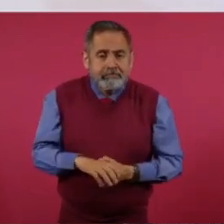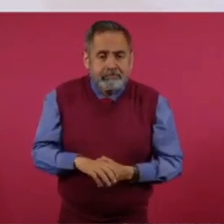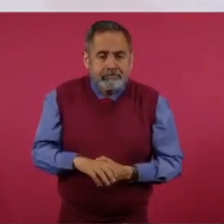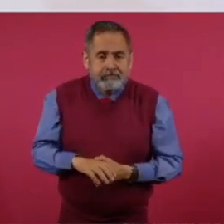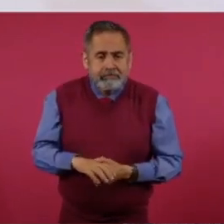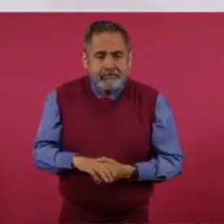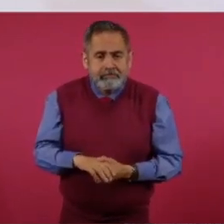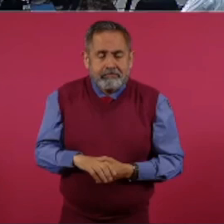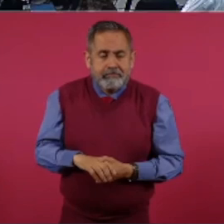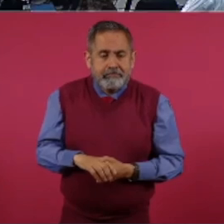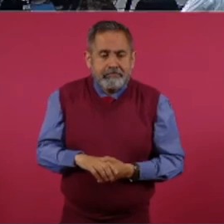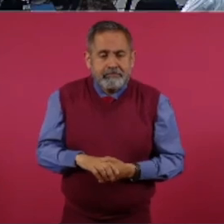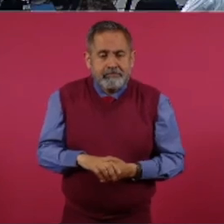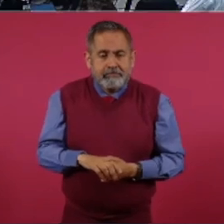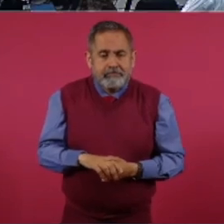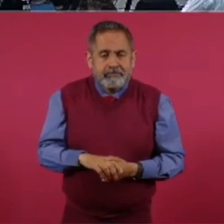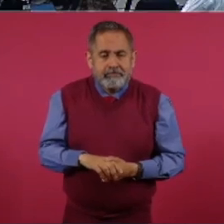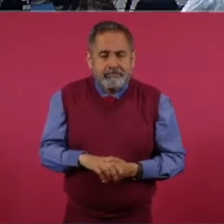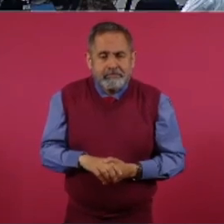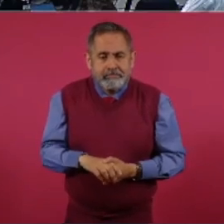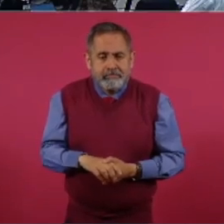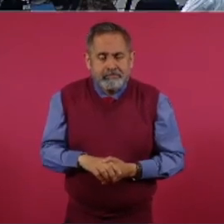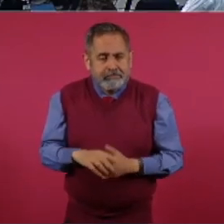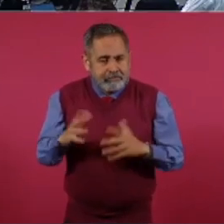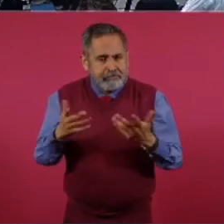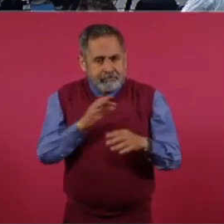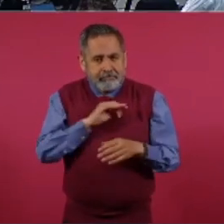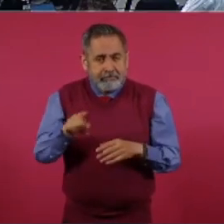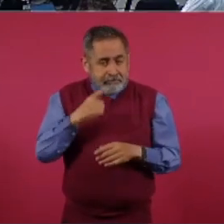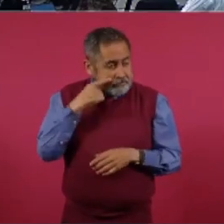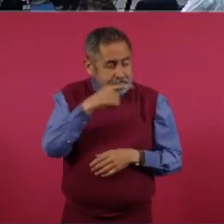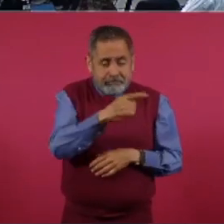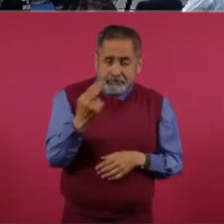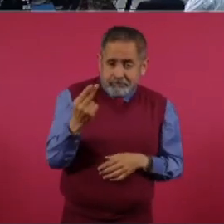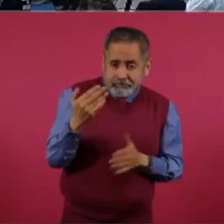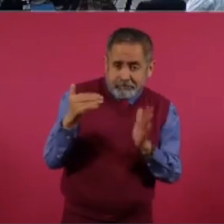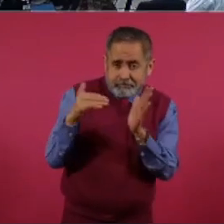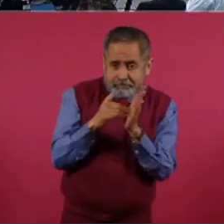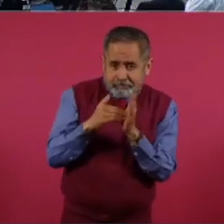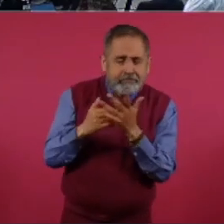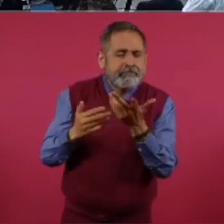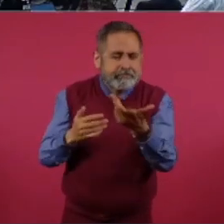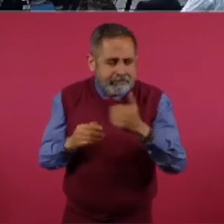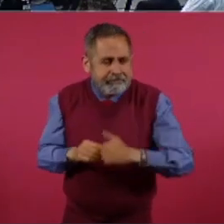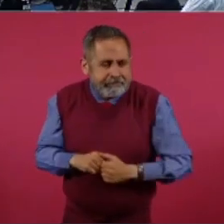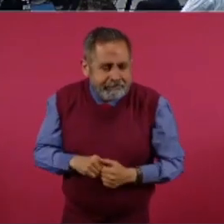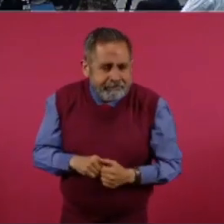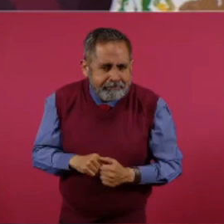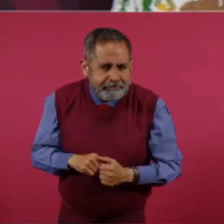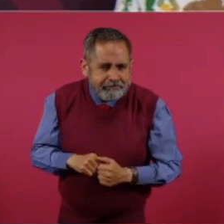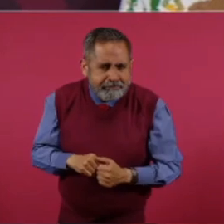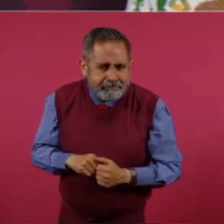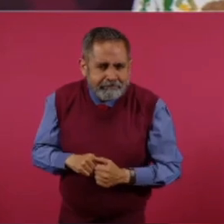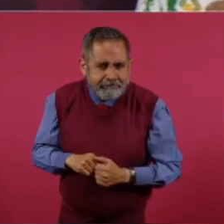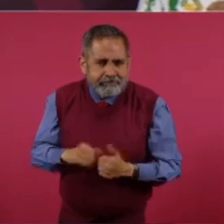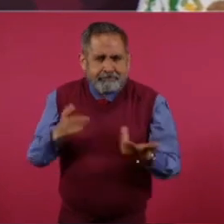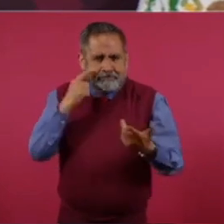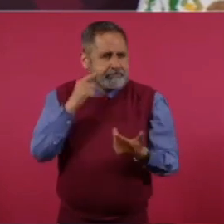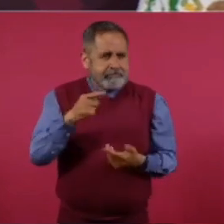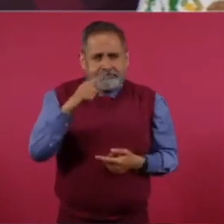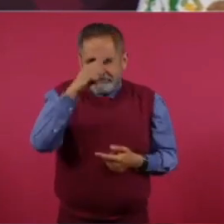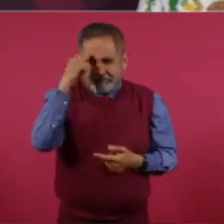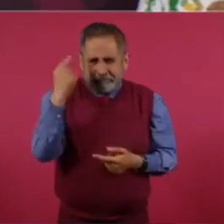¿Pero confía en el Poder Judicial le dé la razón al gobierno? Estos son 25 mil. Es que está para